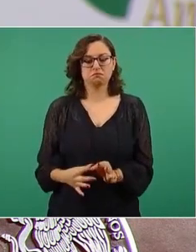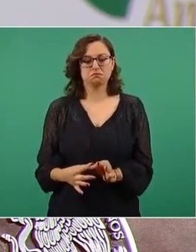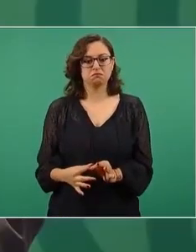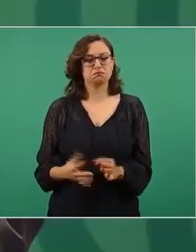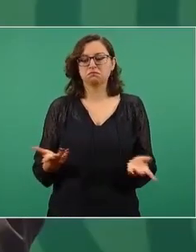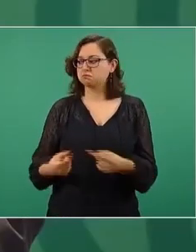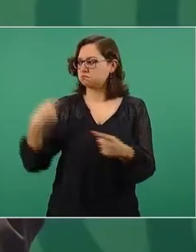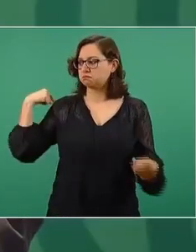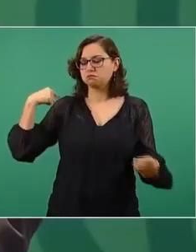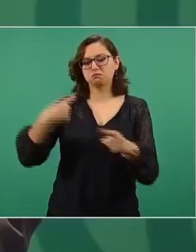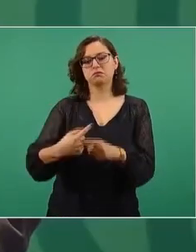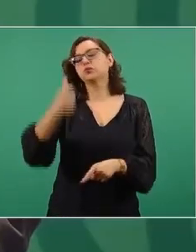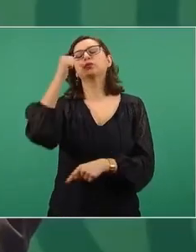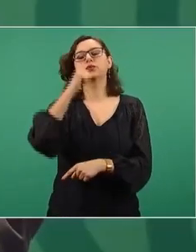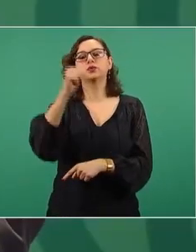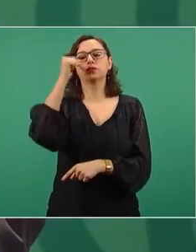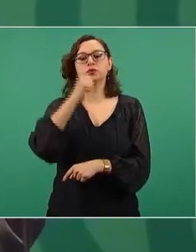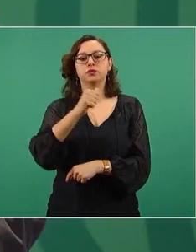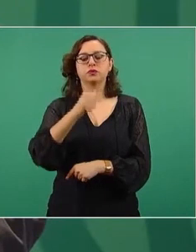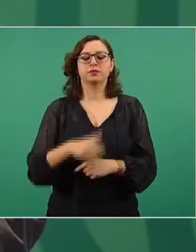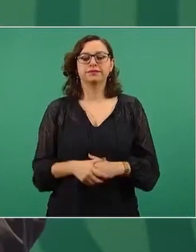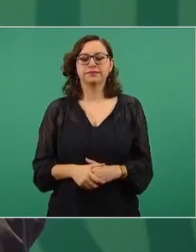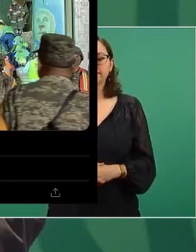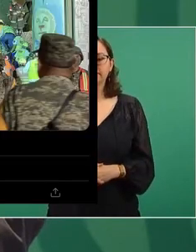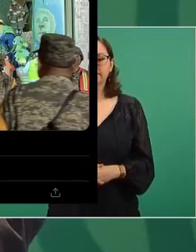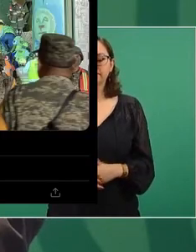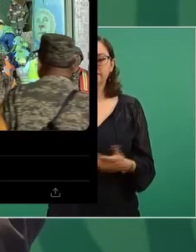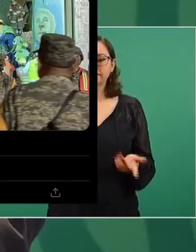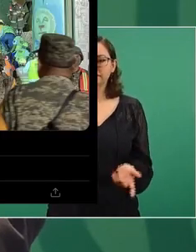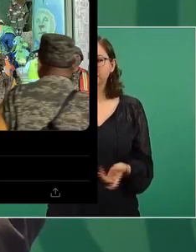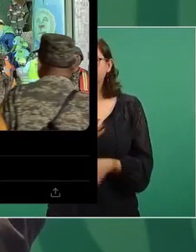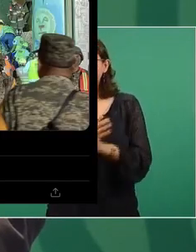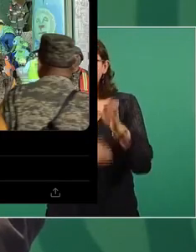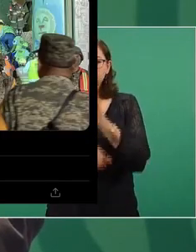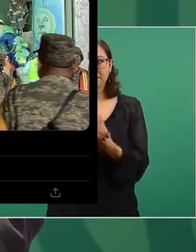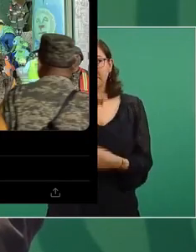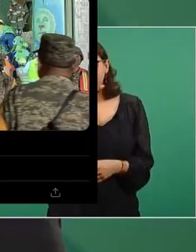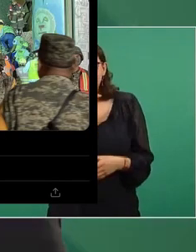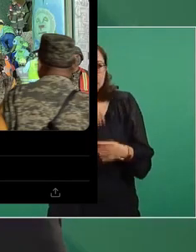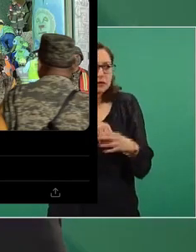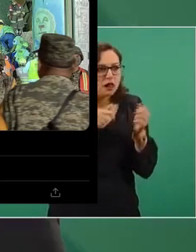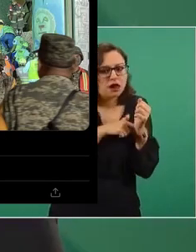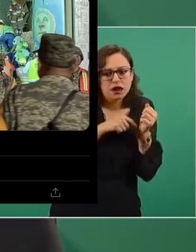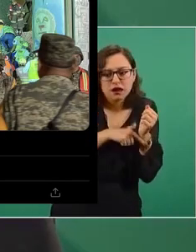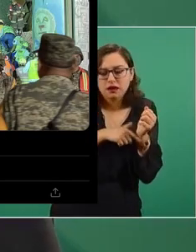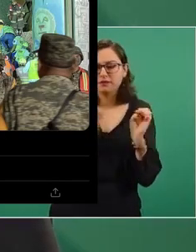lo hemos hecho en el gobierno. No se ocultan las cosas,